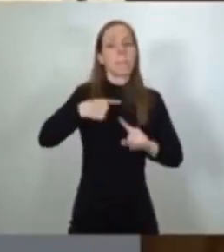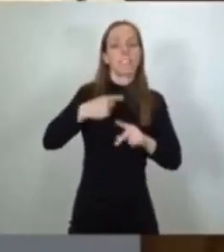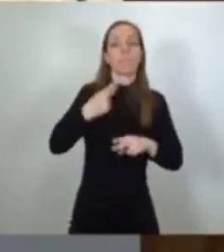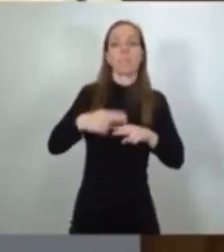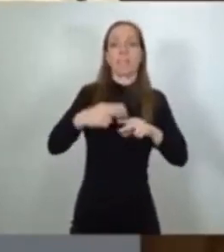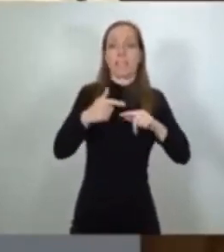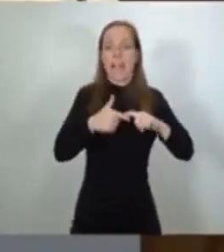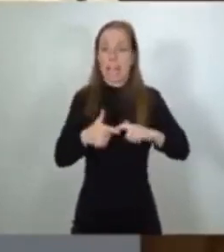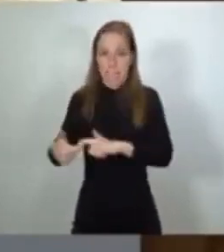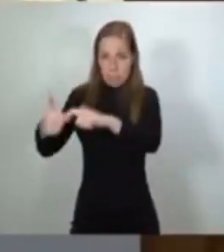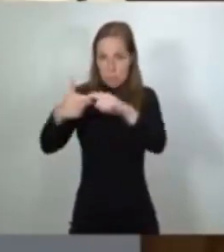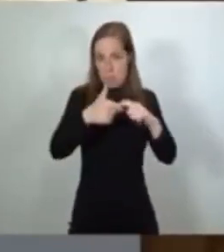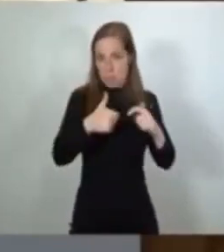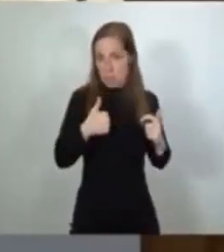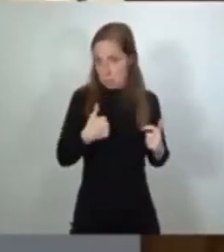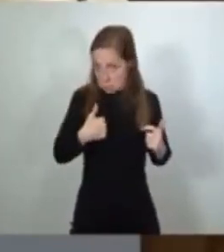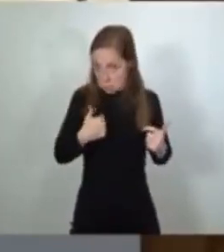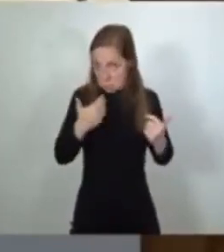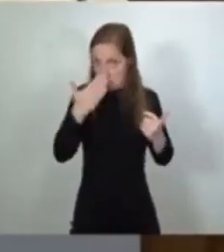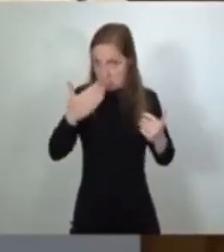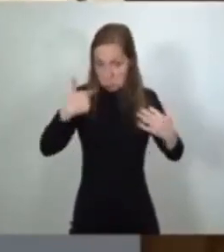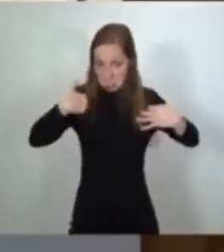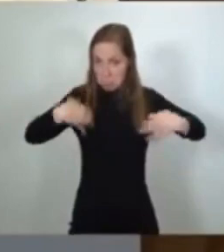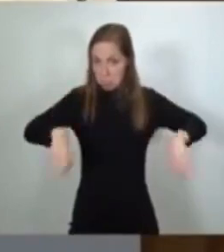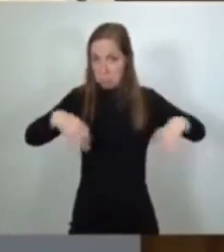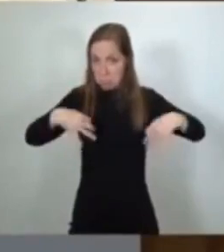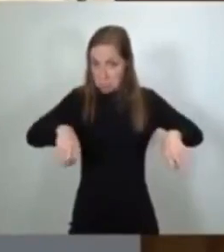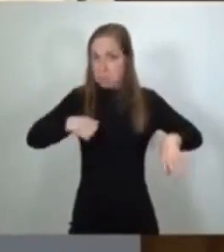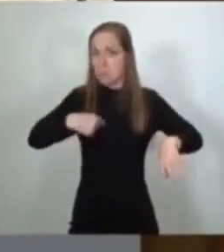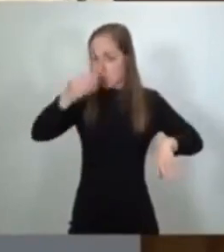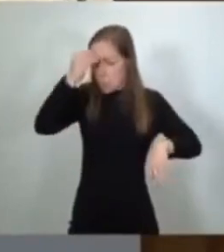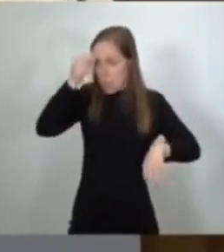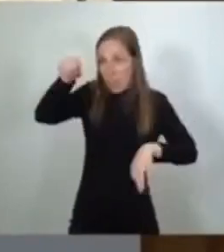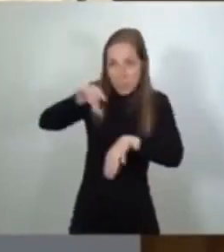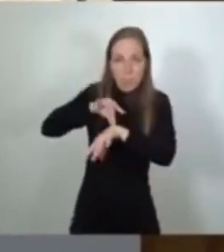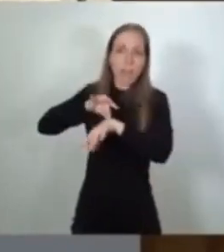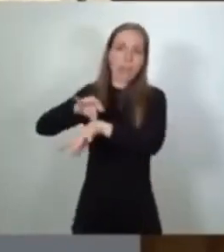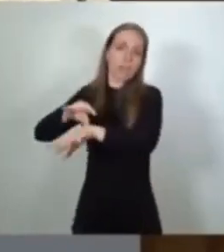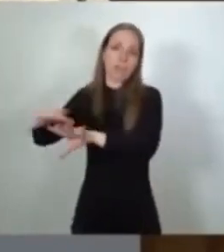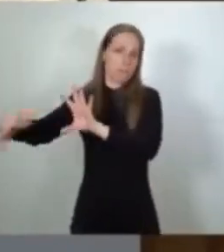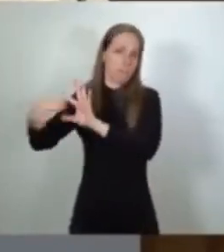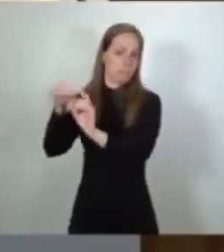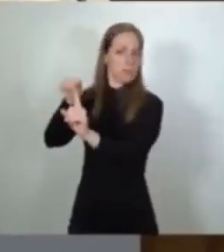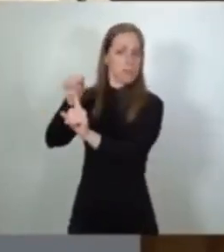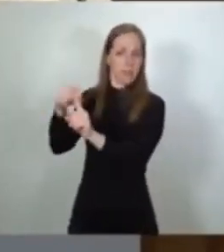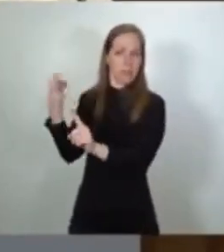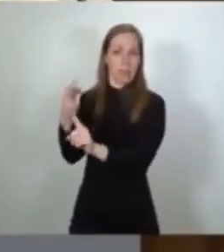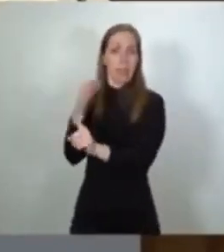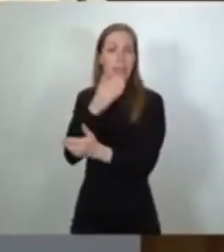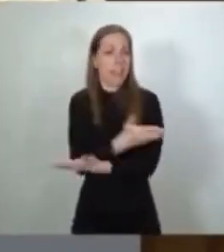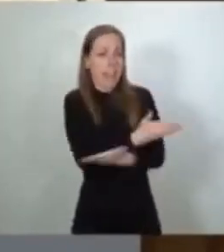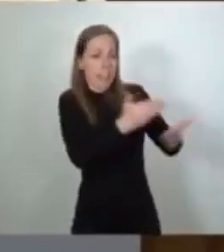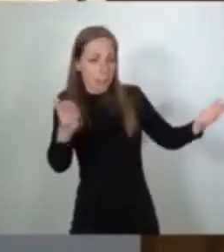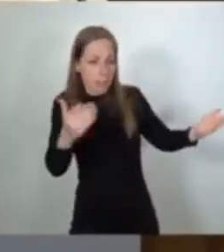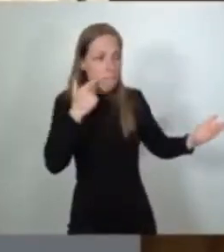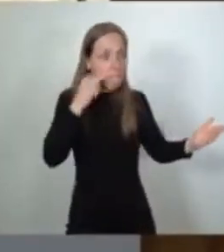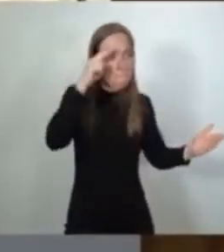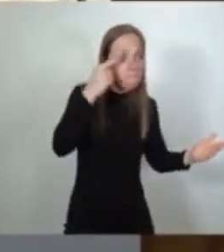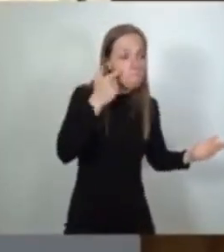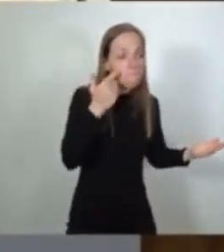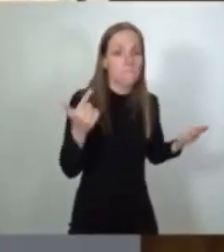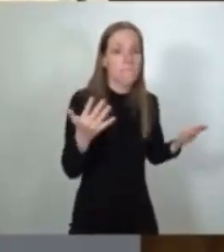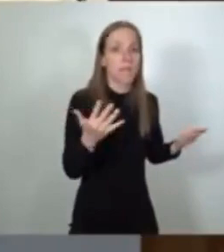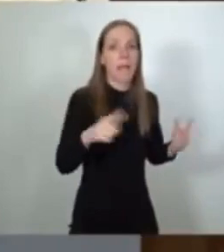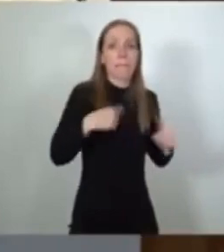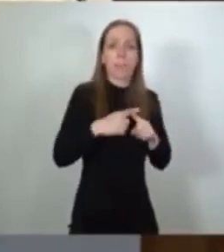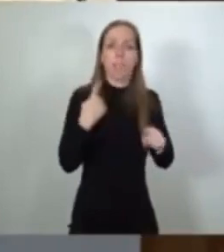Modestamente creo que esa debe ser nuestra guía, la preocupación por los demás, la necesidad de